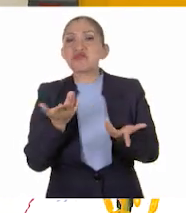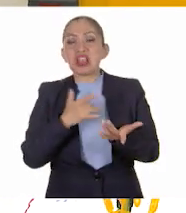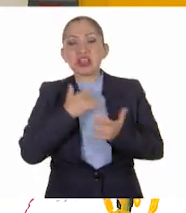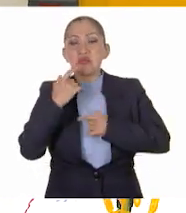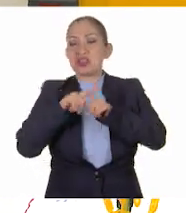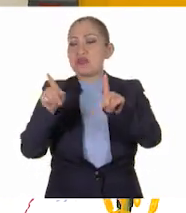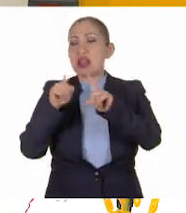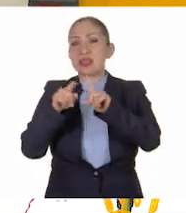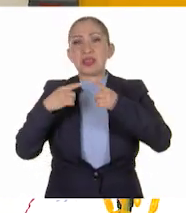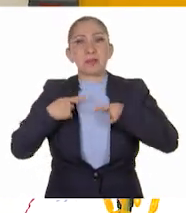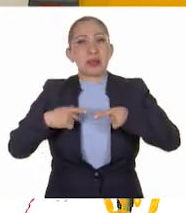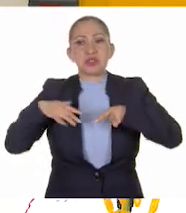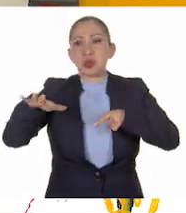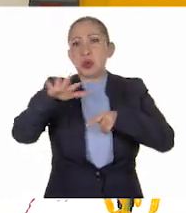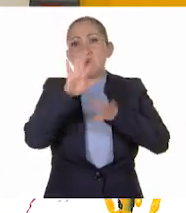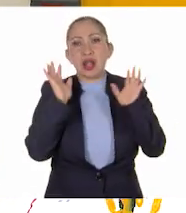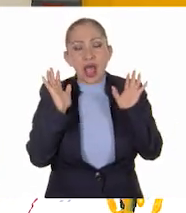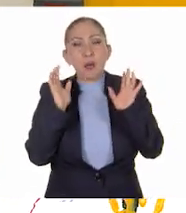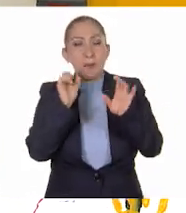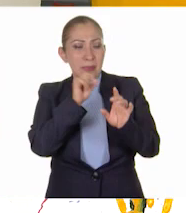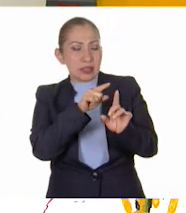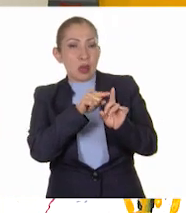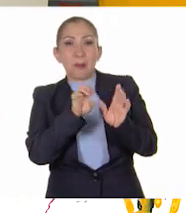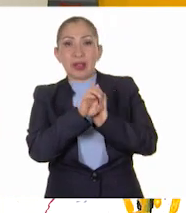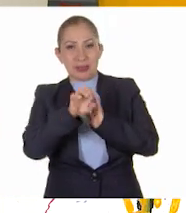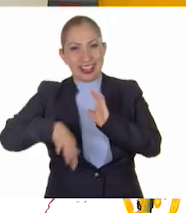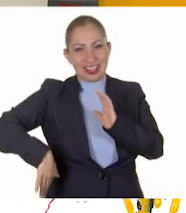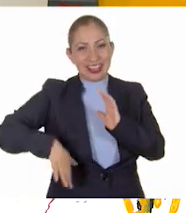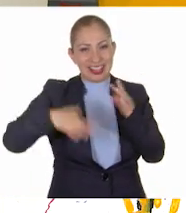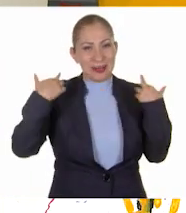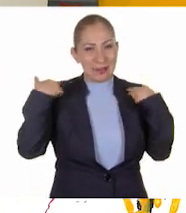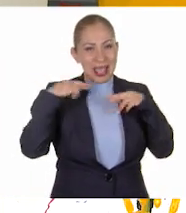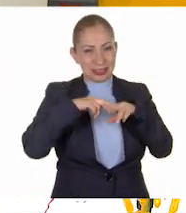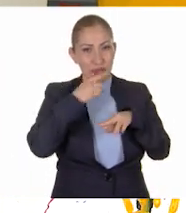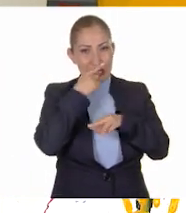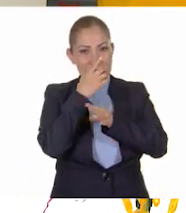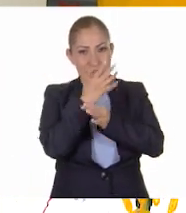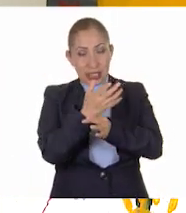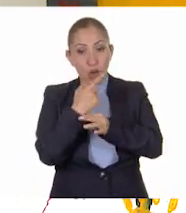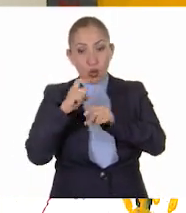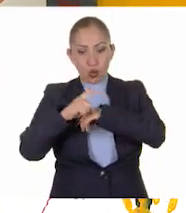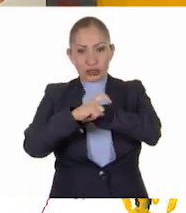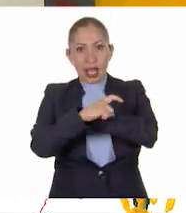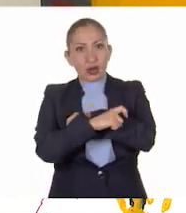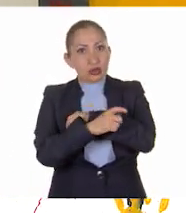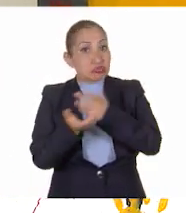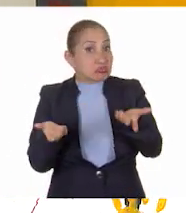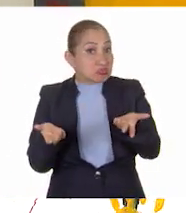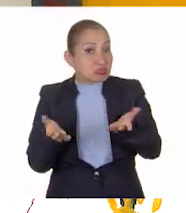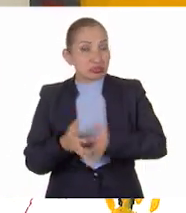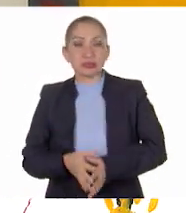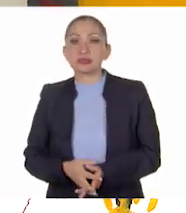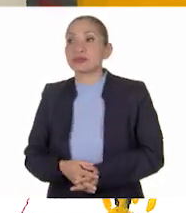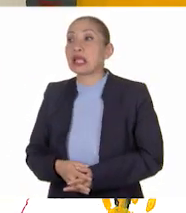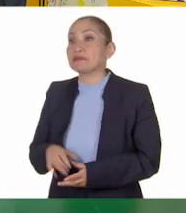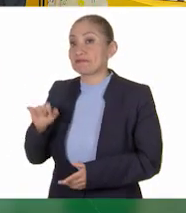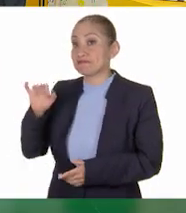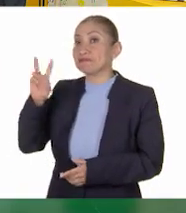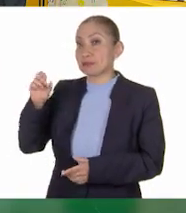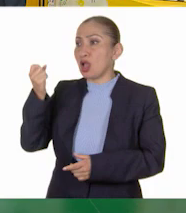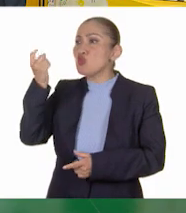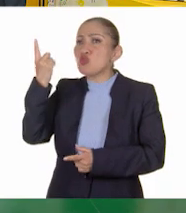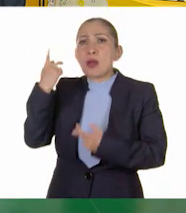distintas emociones de la misma situación. Como comentó aquí el profesor Sergio, lo de los gusanos, ¿verdad? Así es.